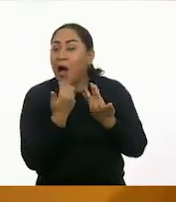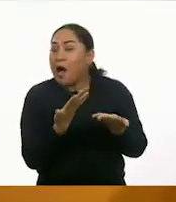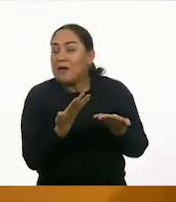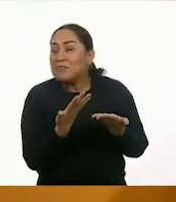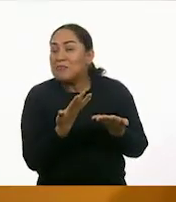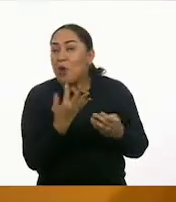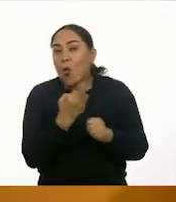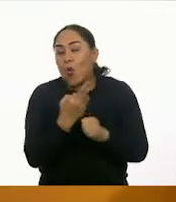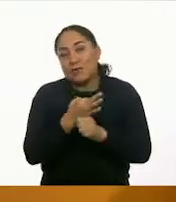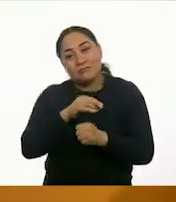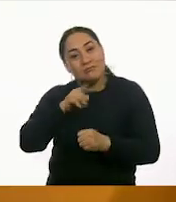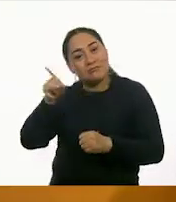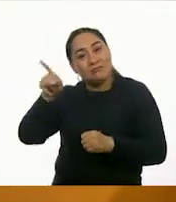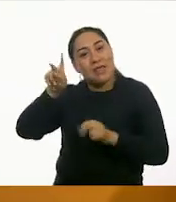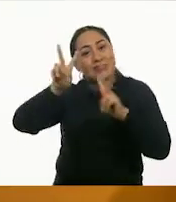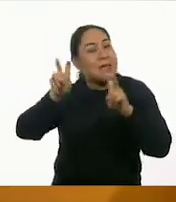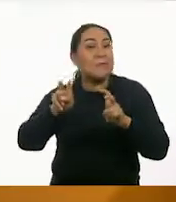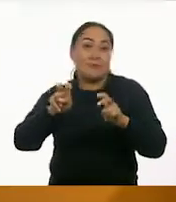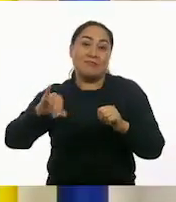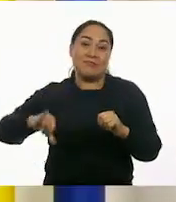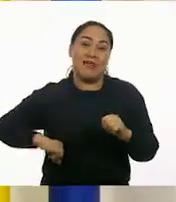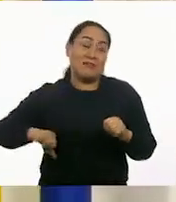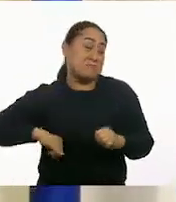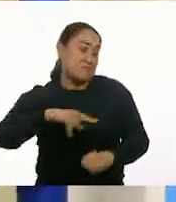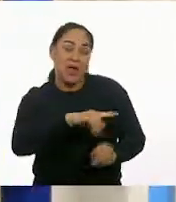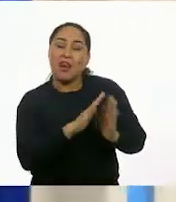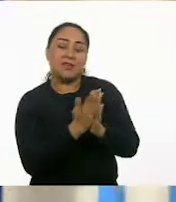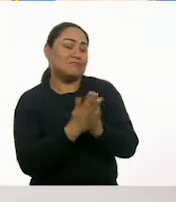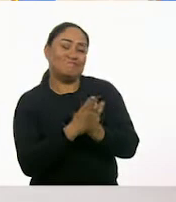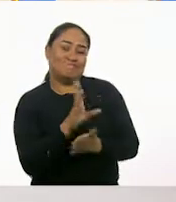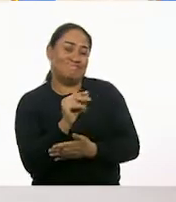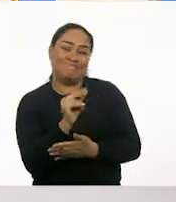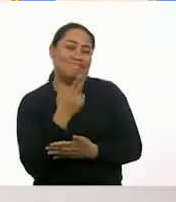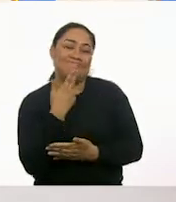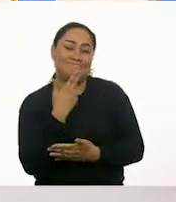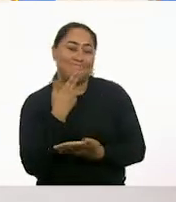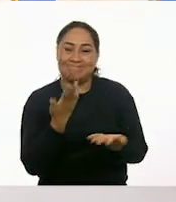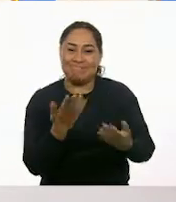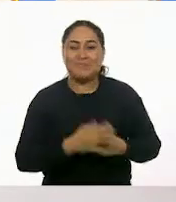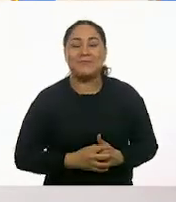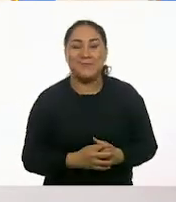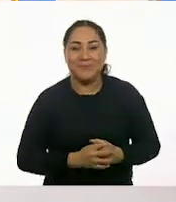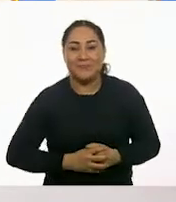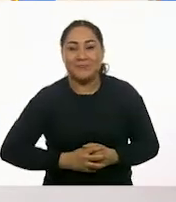esto que estamos buscando. Entonces, ese libro no nos sirve. No nos sirve. Hay que buscar otro libro.